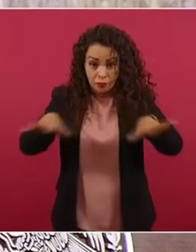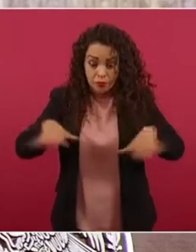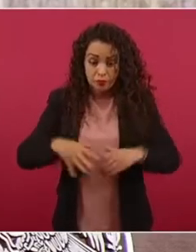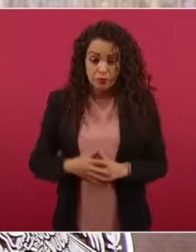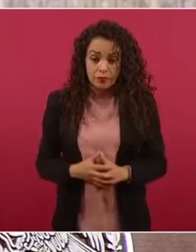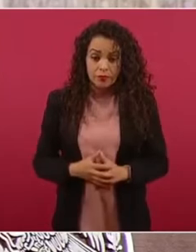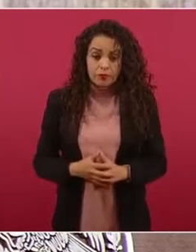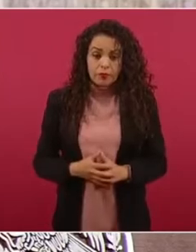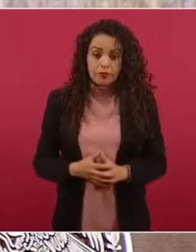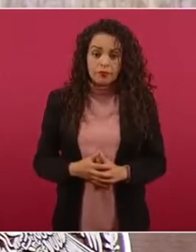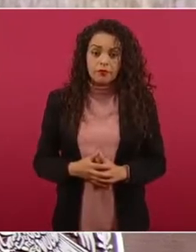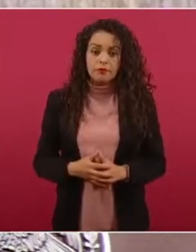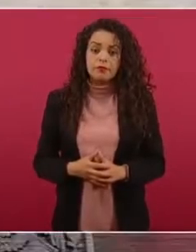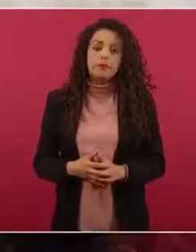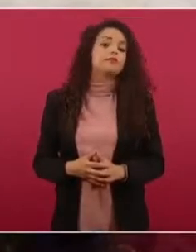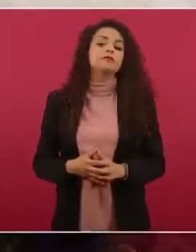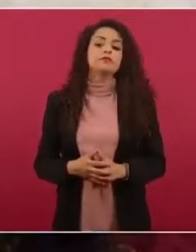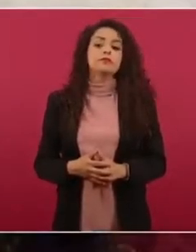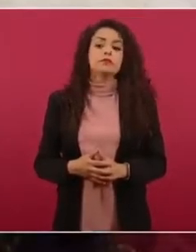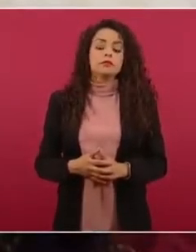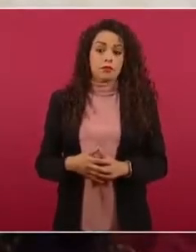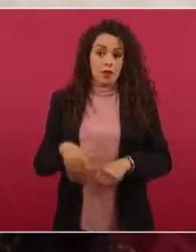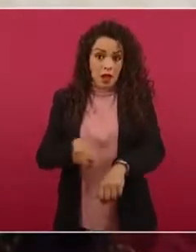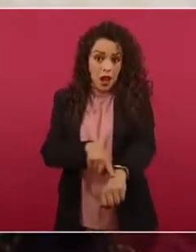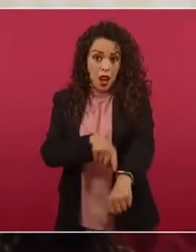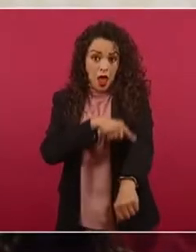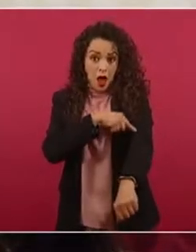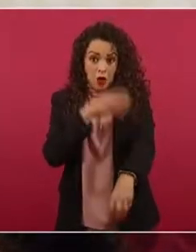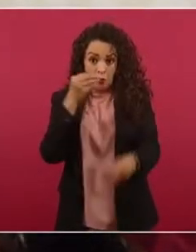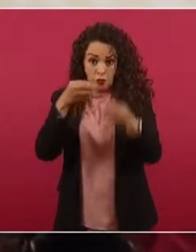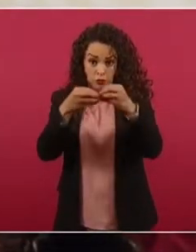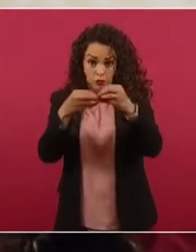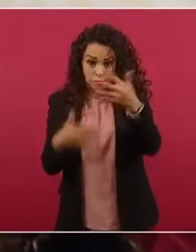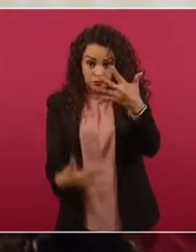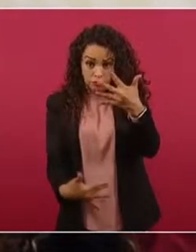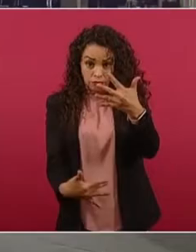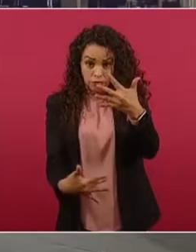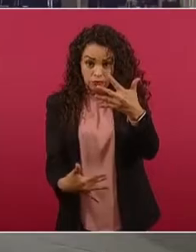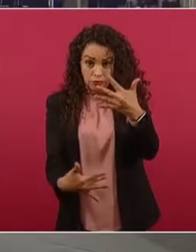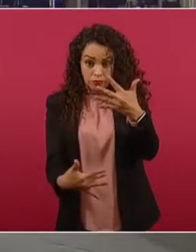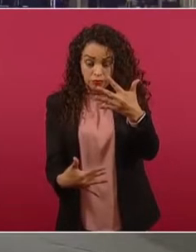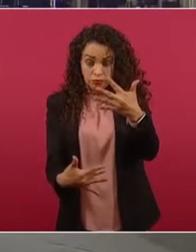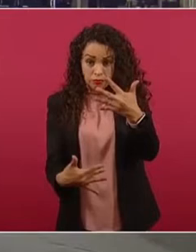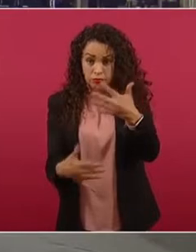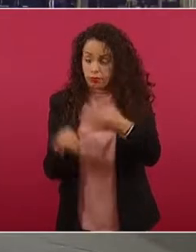Y a ver, ¿y es muy largo o es muy extenso?